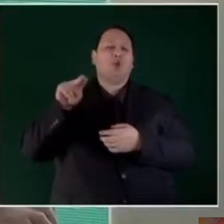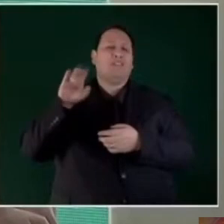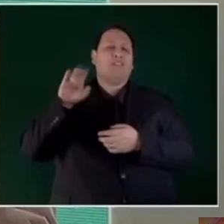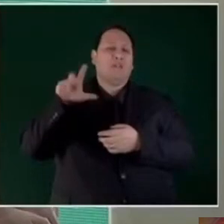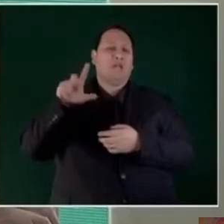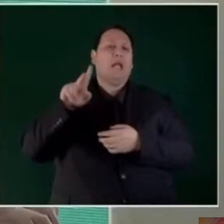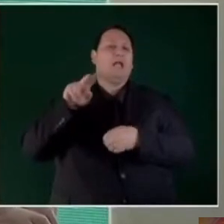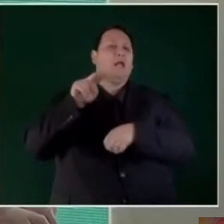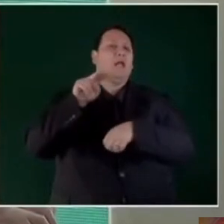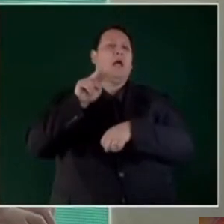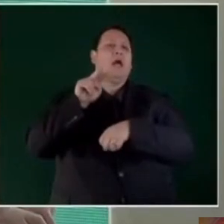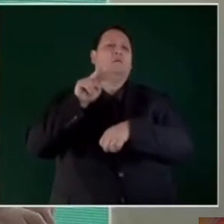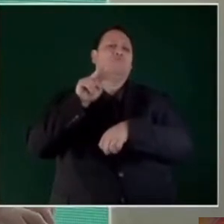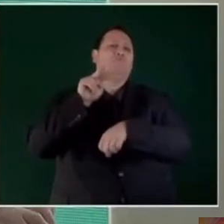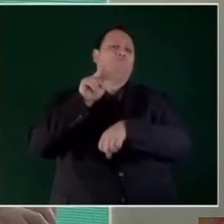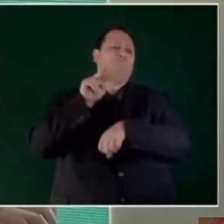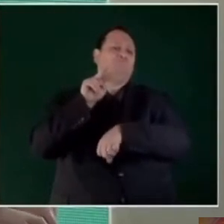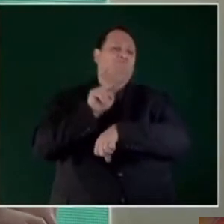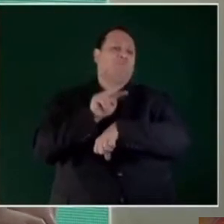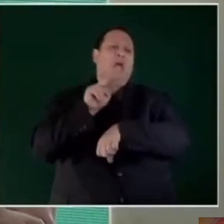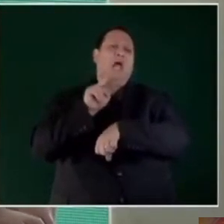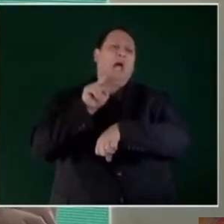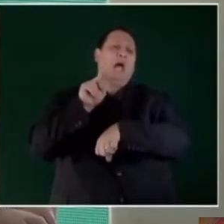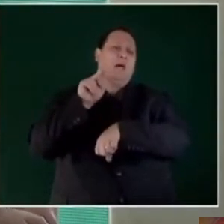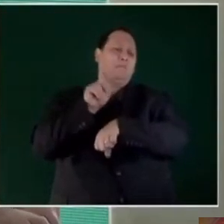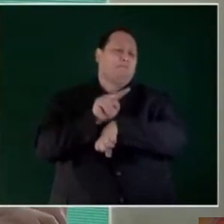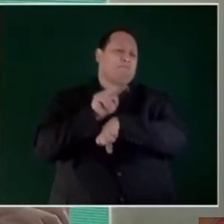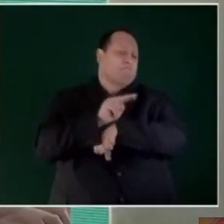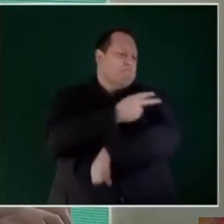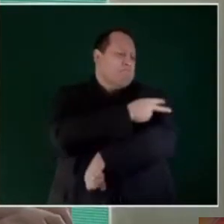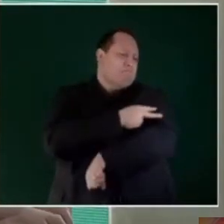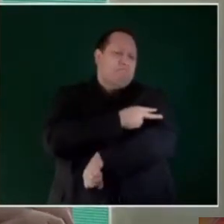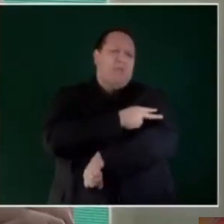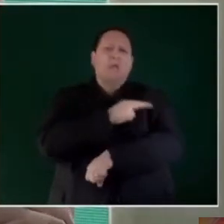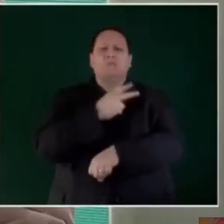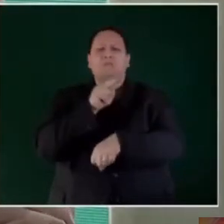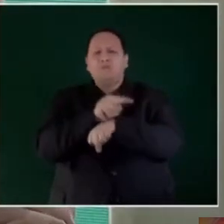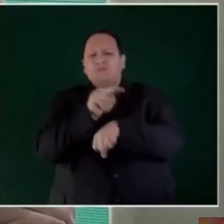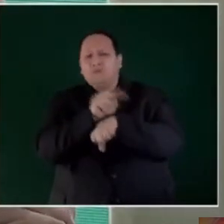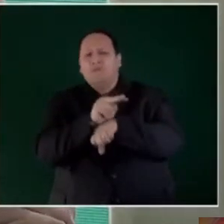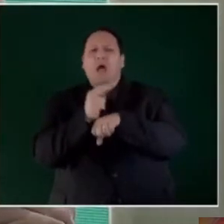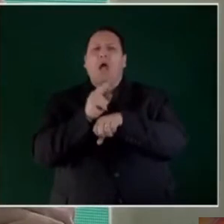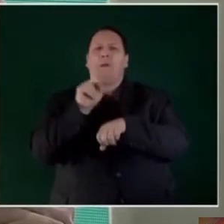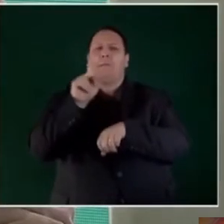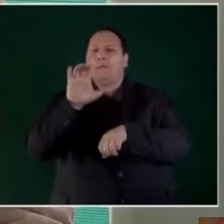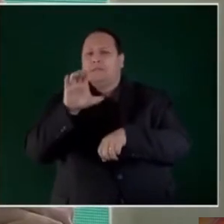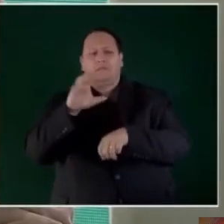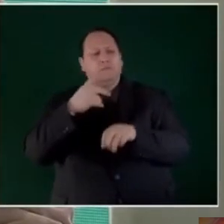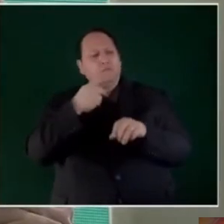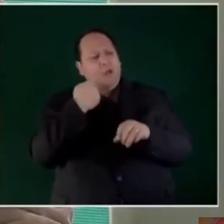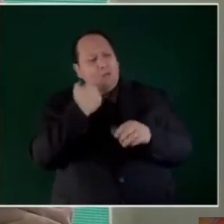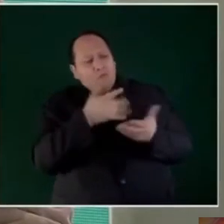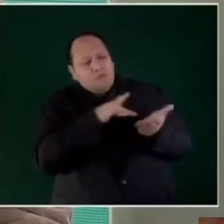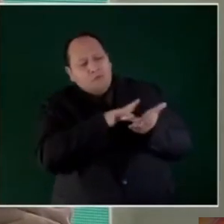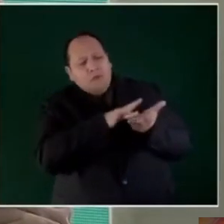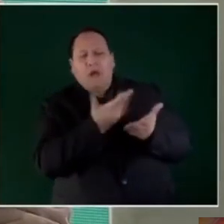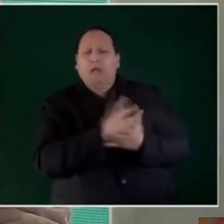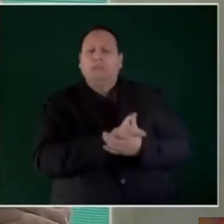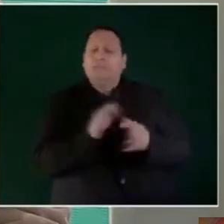que es muy importante. El que tengamos